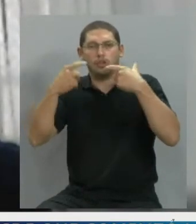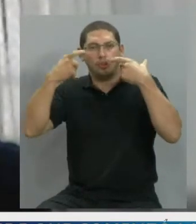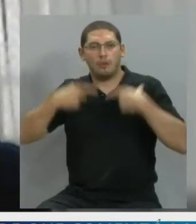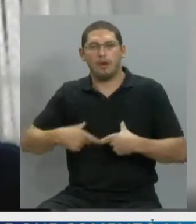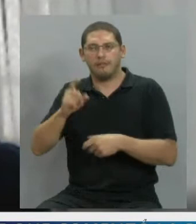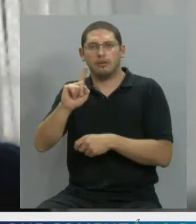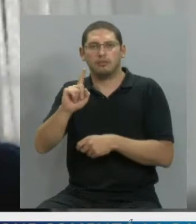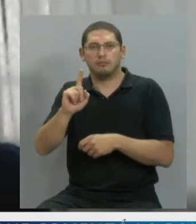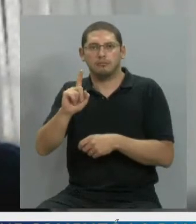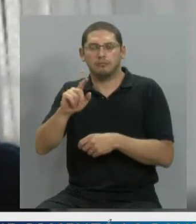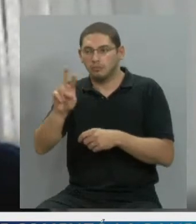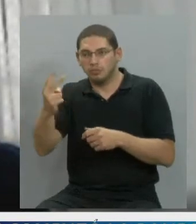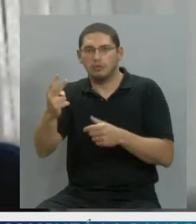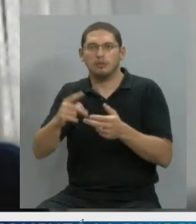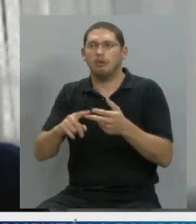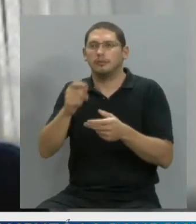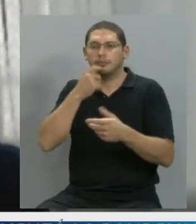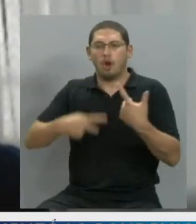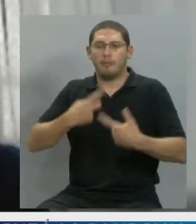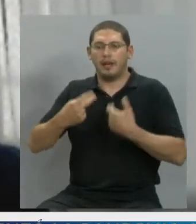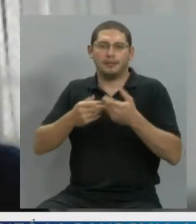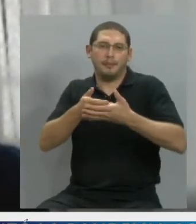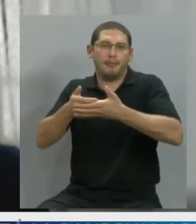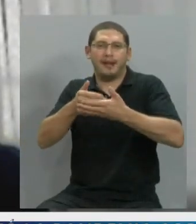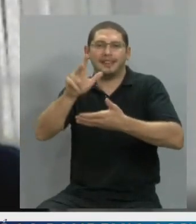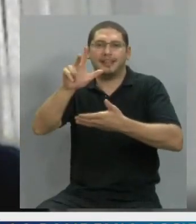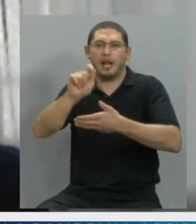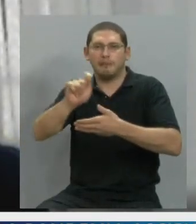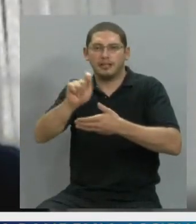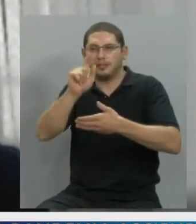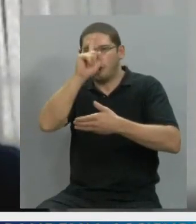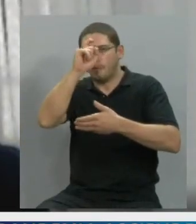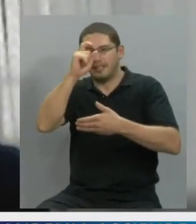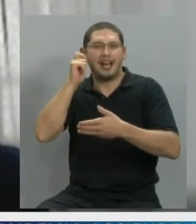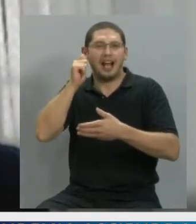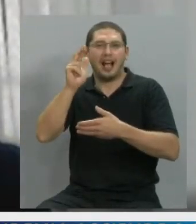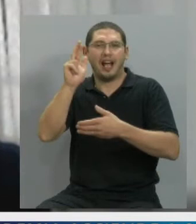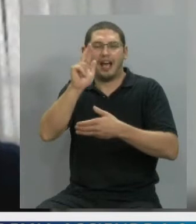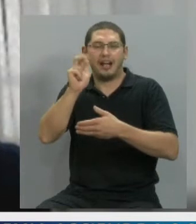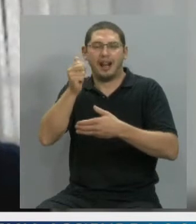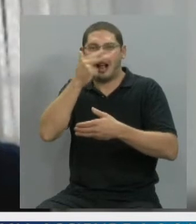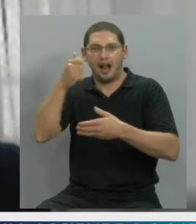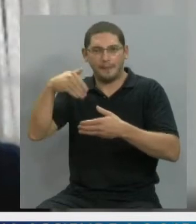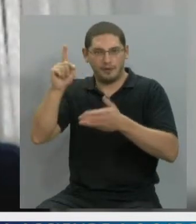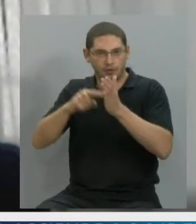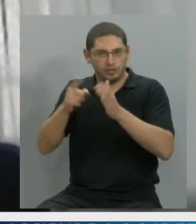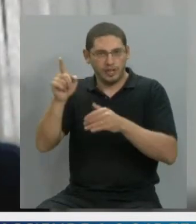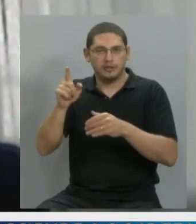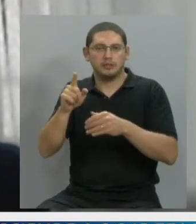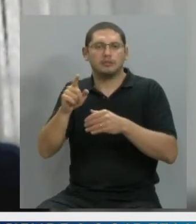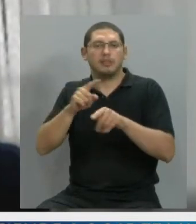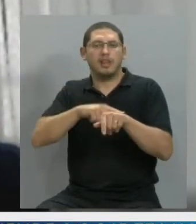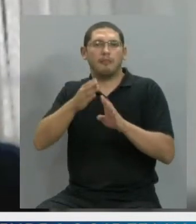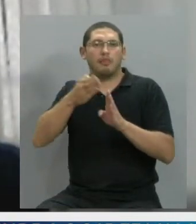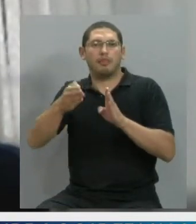Por dilatar una operación en una bebé de tres meses en el hospital Garrahan, dilatar, en el caso de